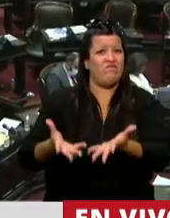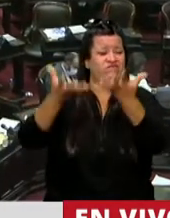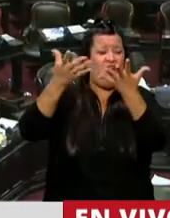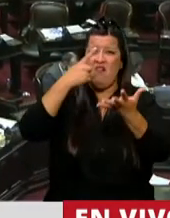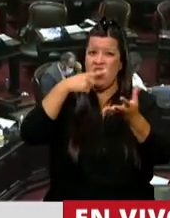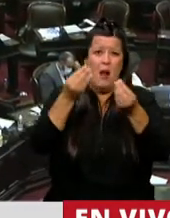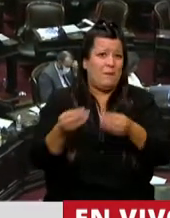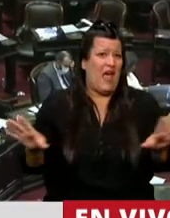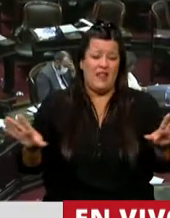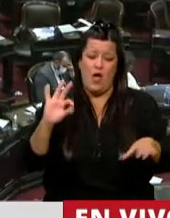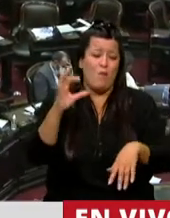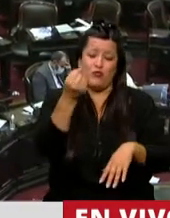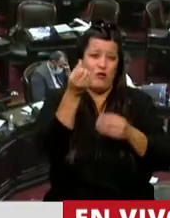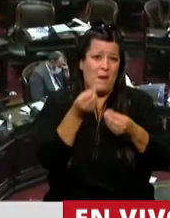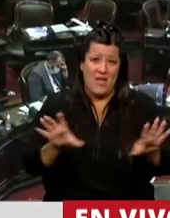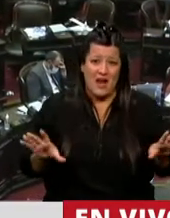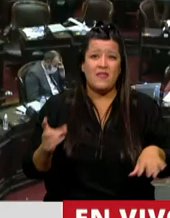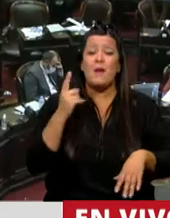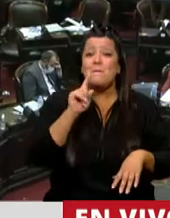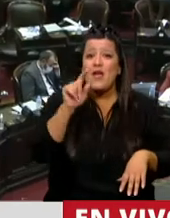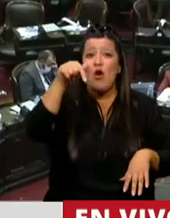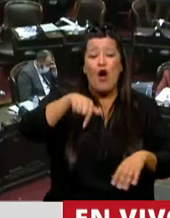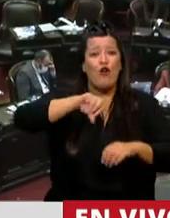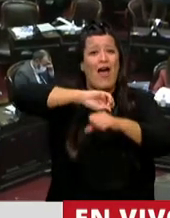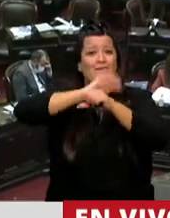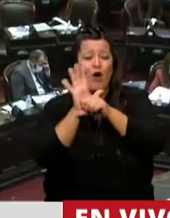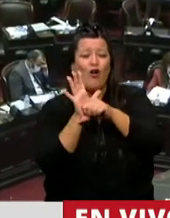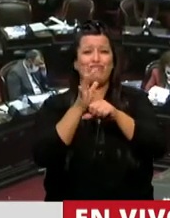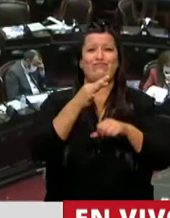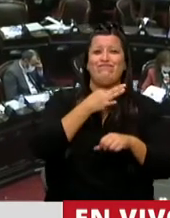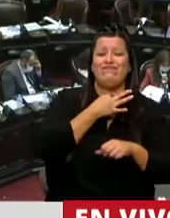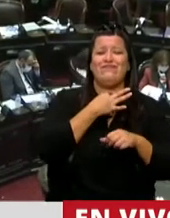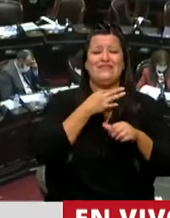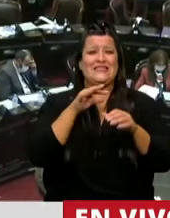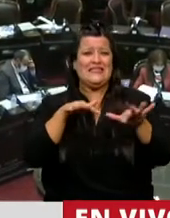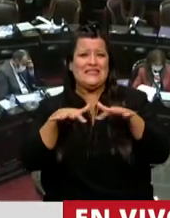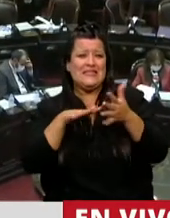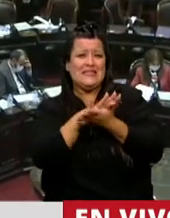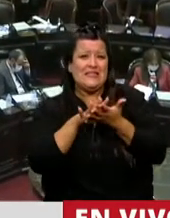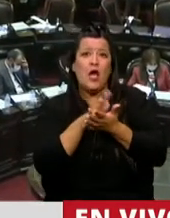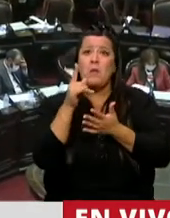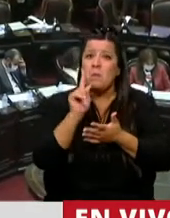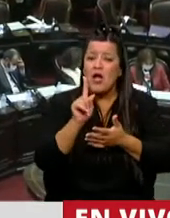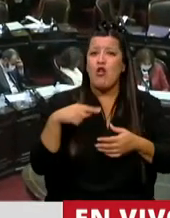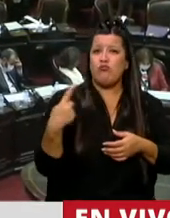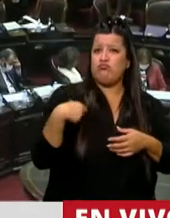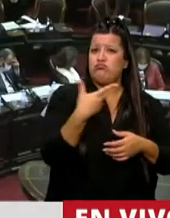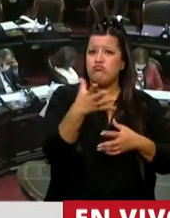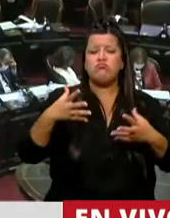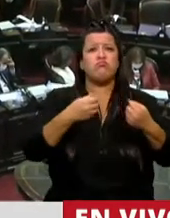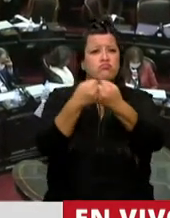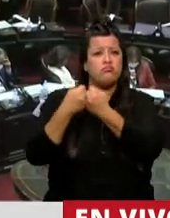argentina. Pero atravesar esta crisis, señora Presidenta, permitió lograr un consenso social sobre las